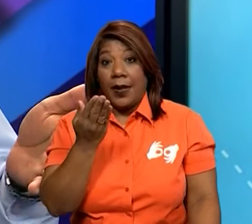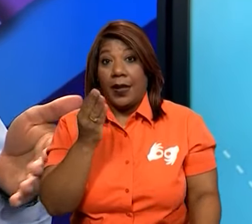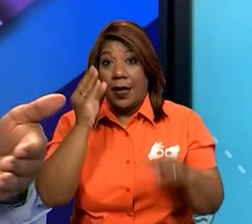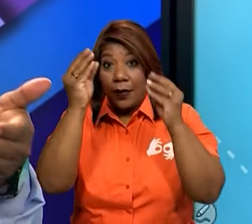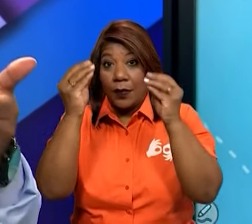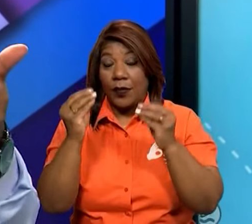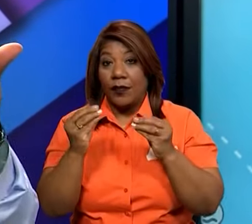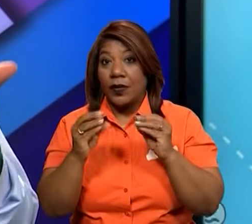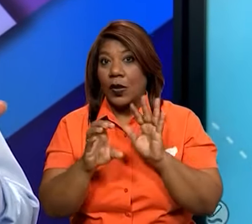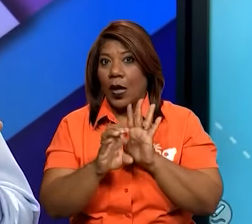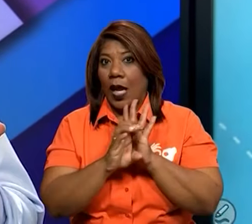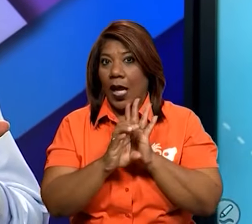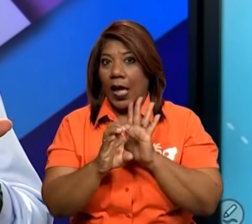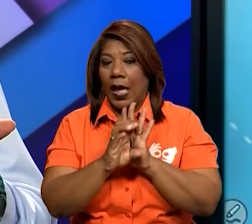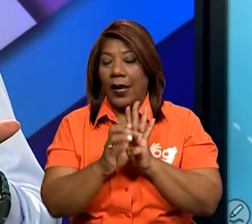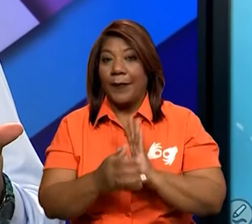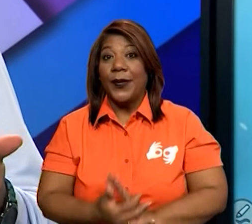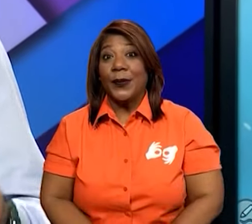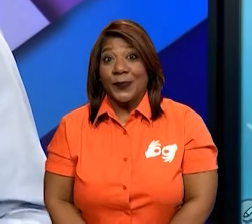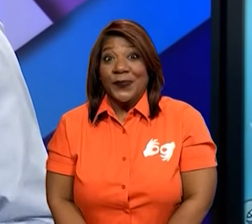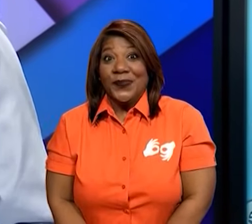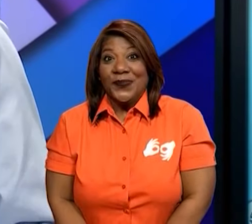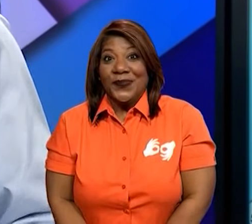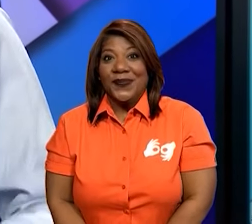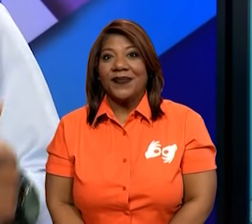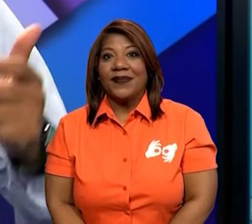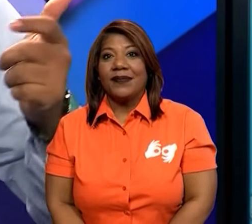¿ok? Mira el ejemplo, ¿ya?